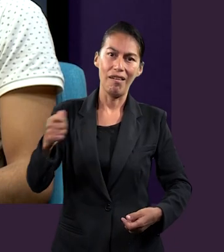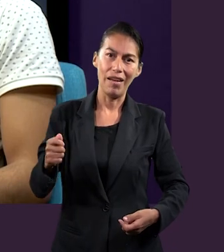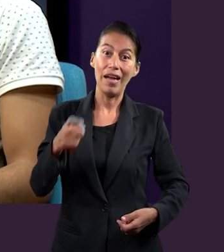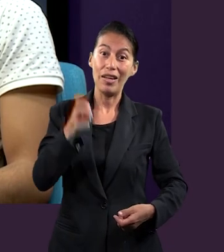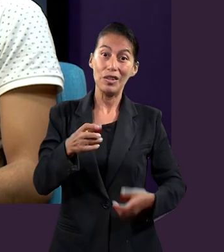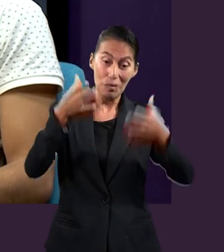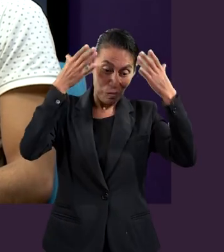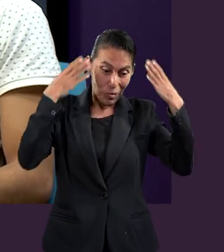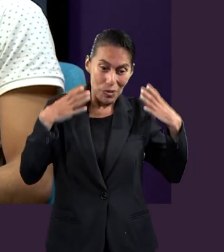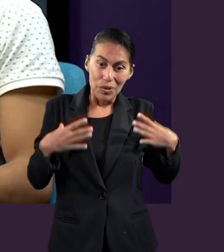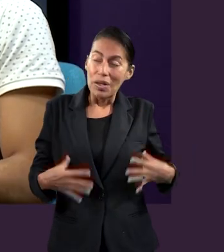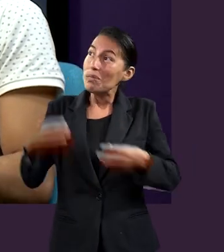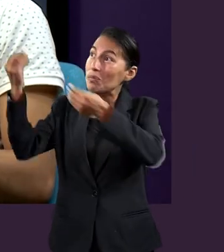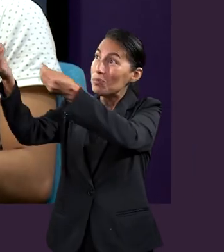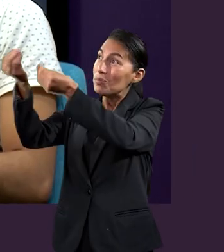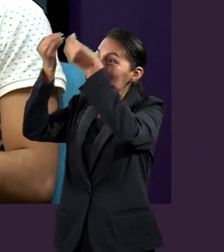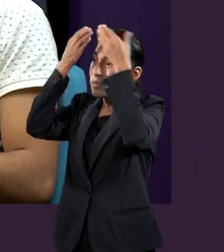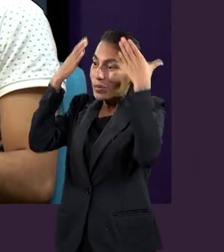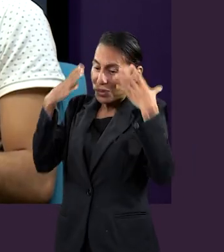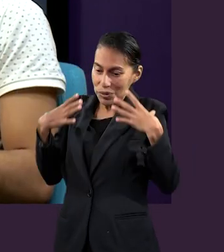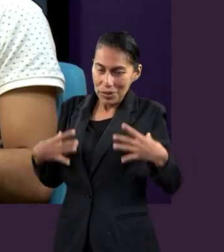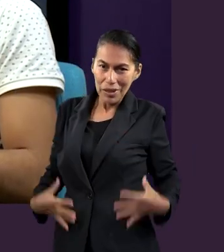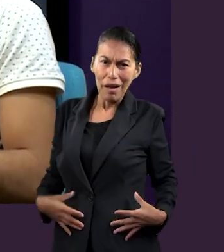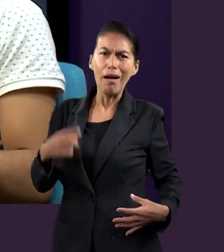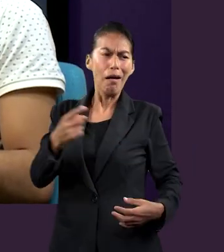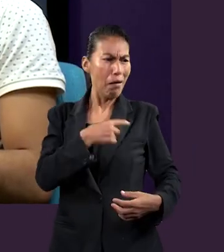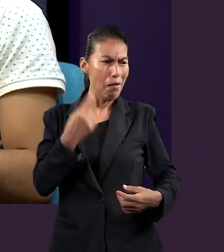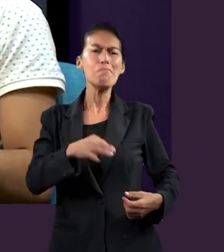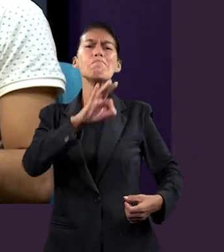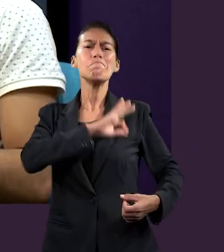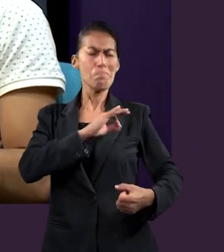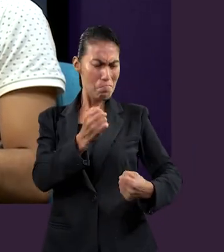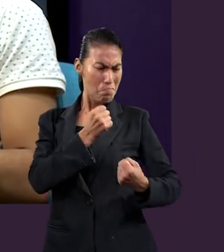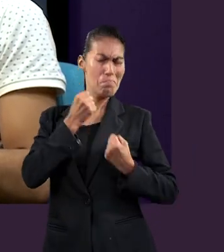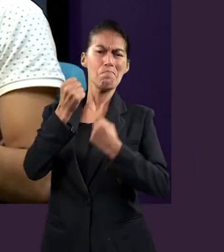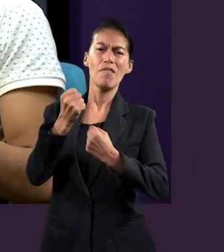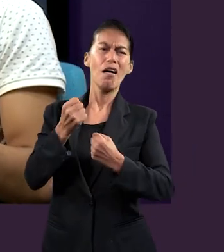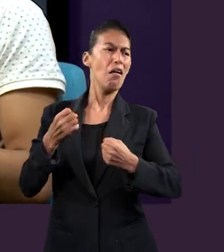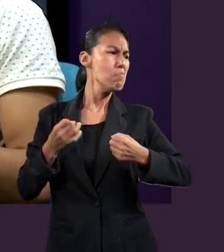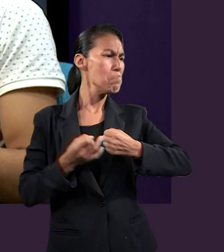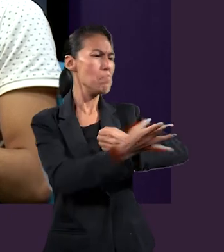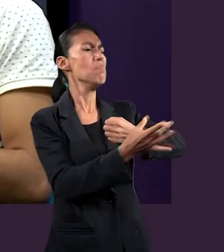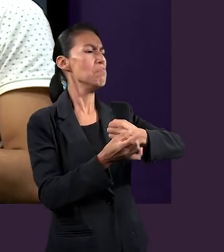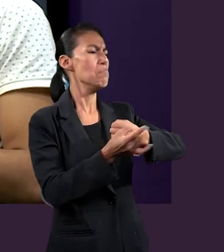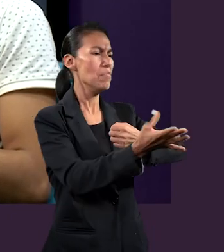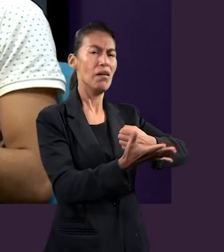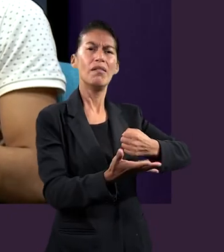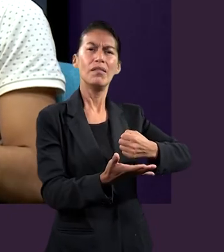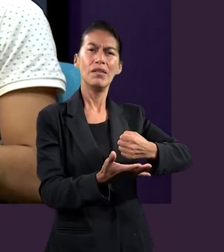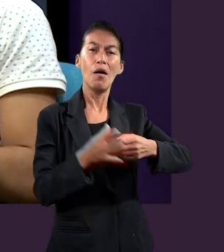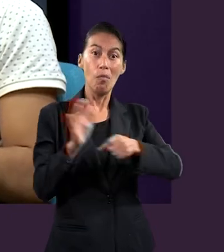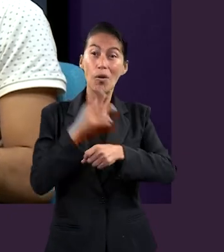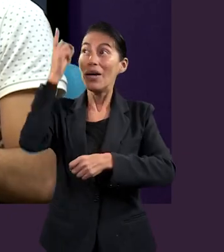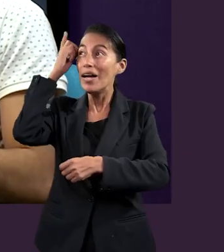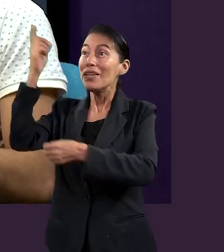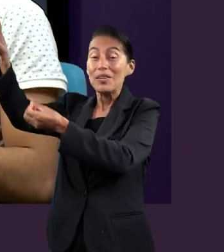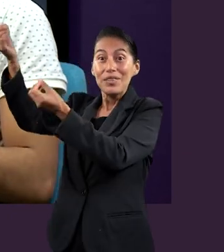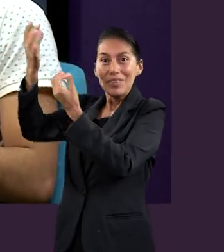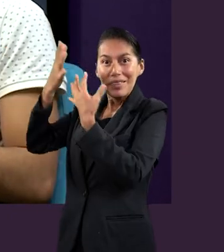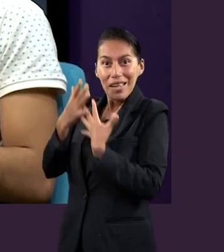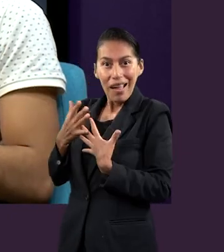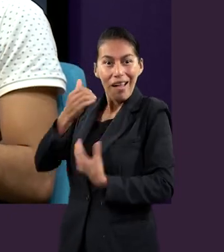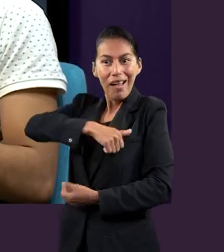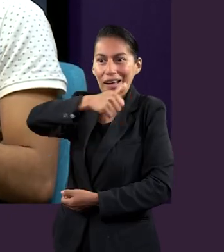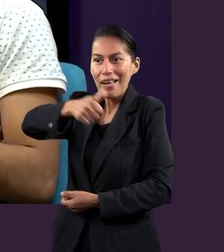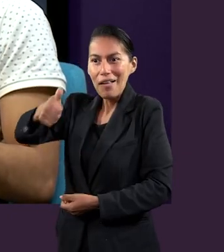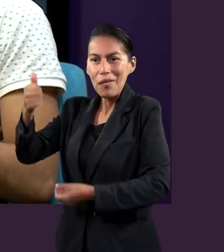armadura, la batalla, pues, es ganada, ¿no? O sea, esta armadura que el Señor proporciona a